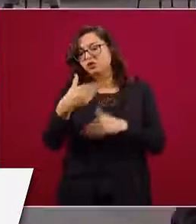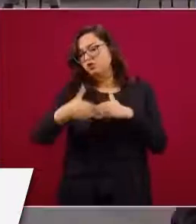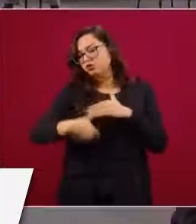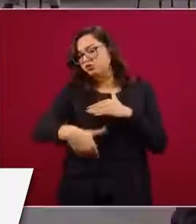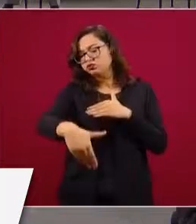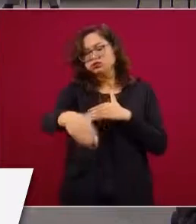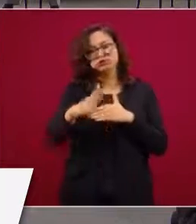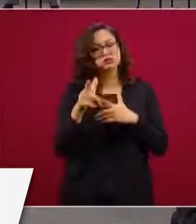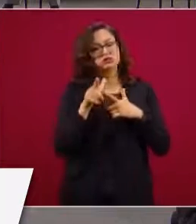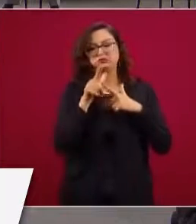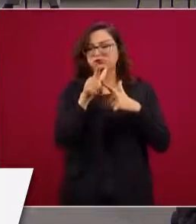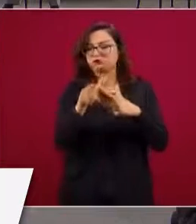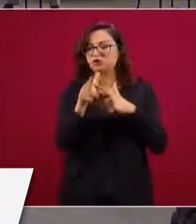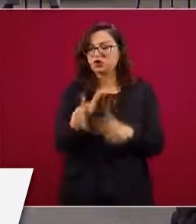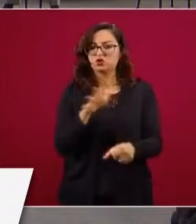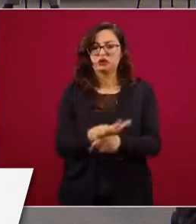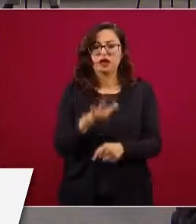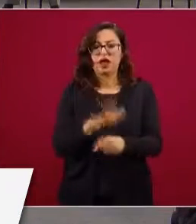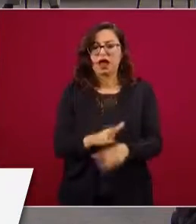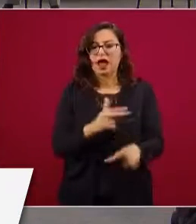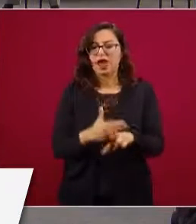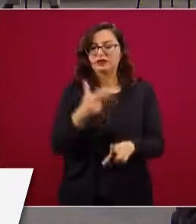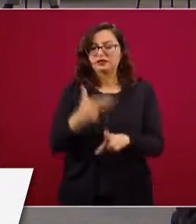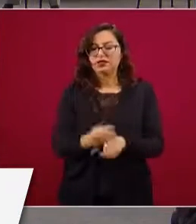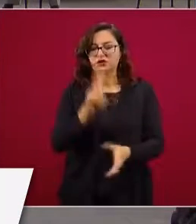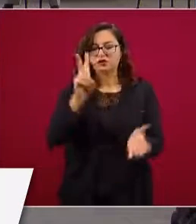subsecuentes hasta el 2024.